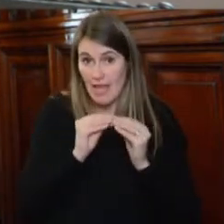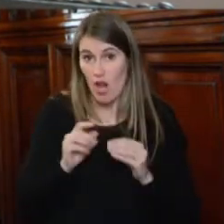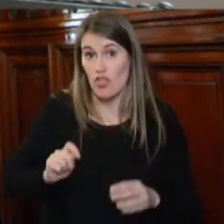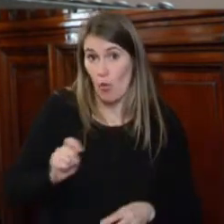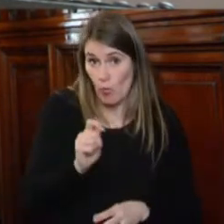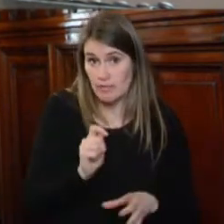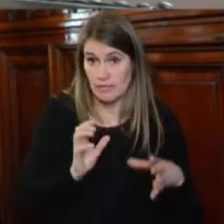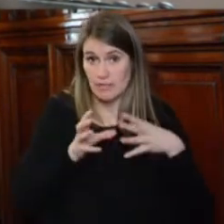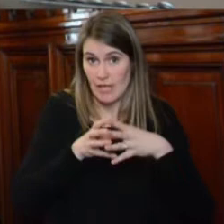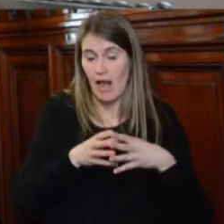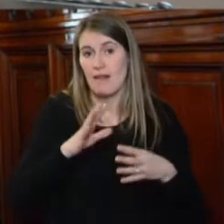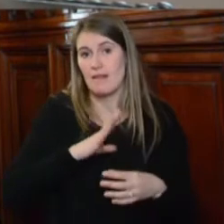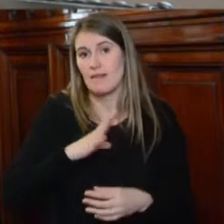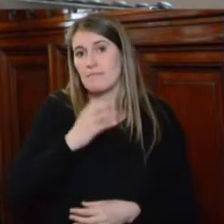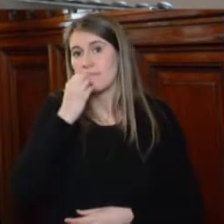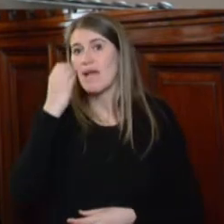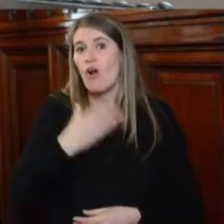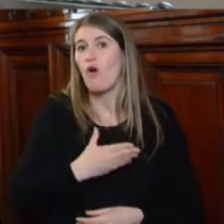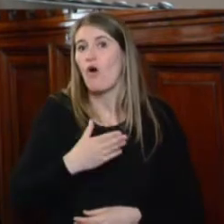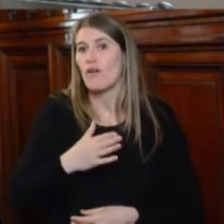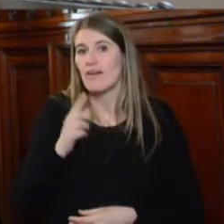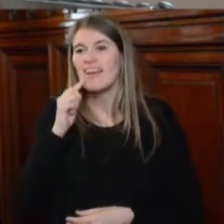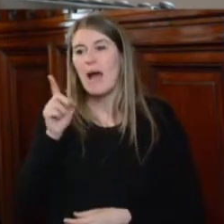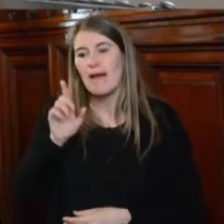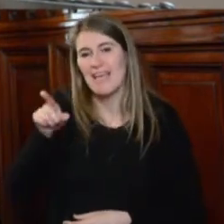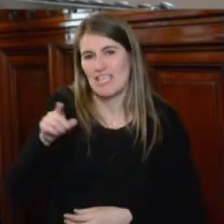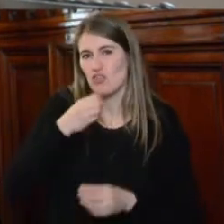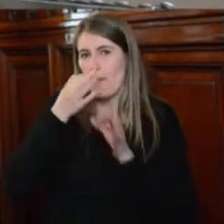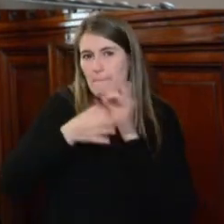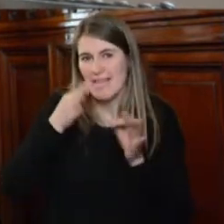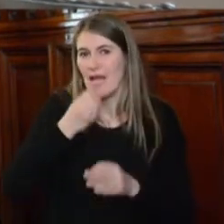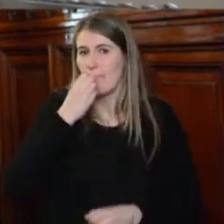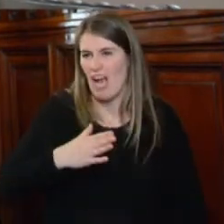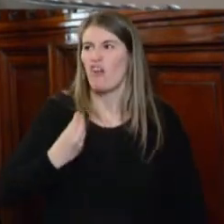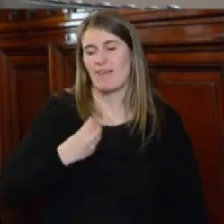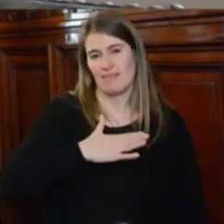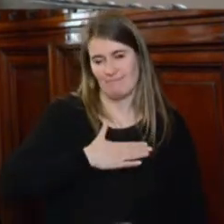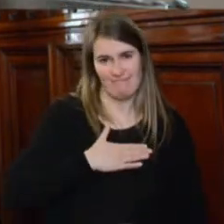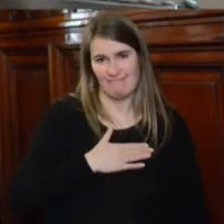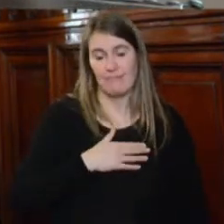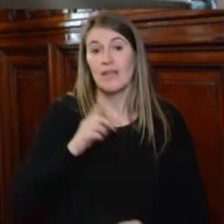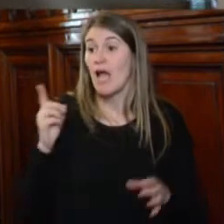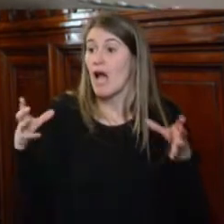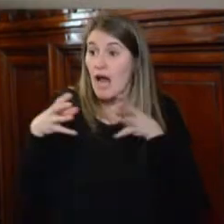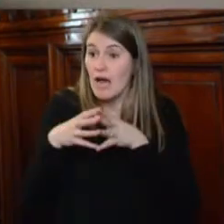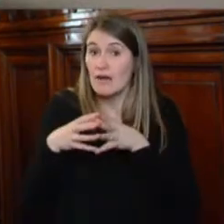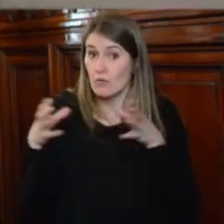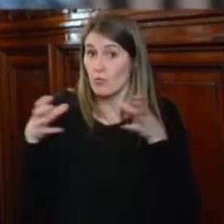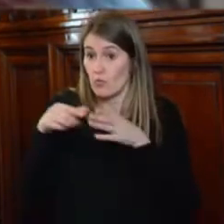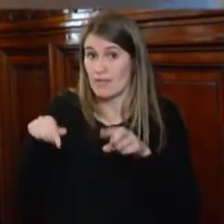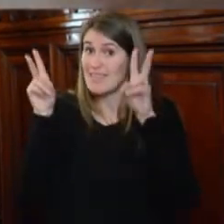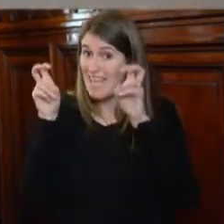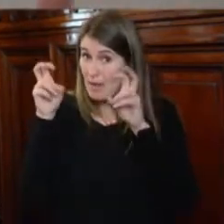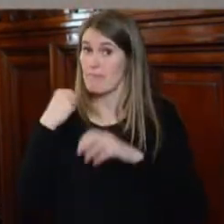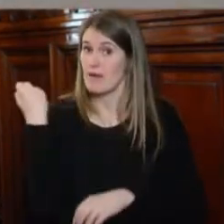Muñoz, tendrá mejores condiciones que yo de aclarar cuestiones. Estas audiencias son elementos muy